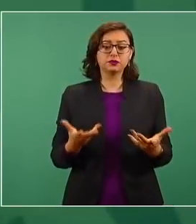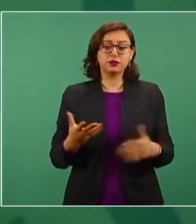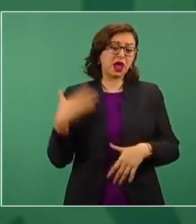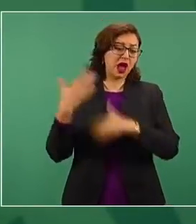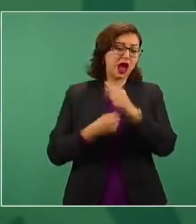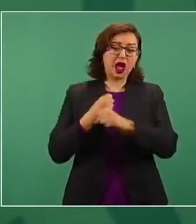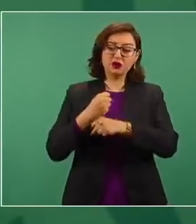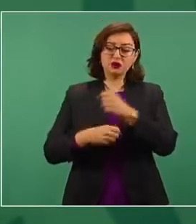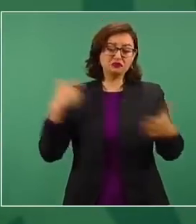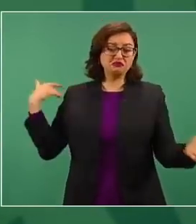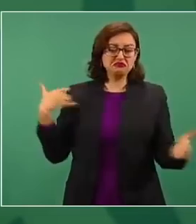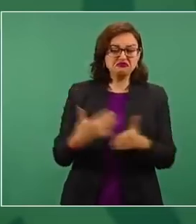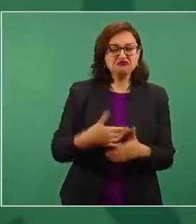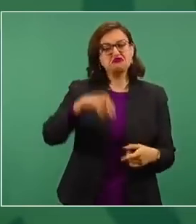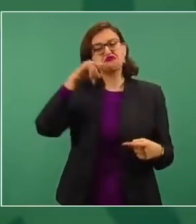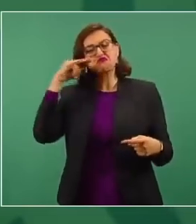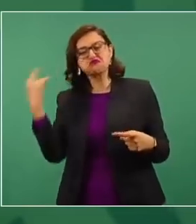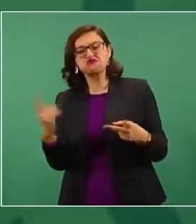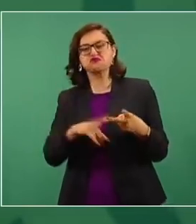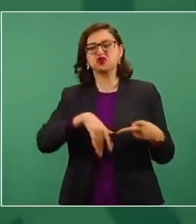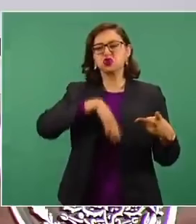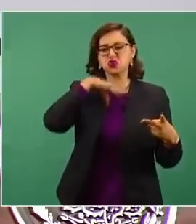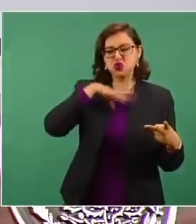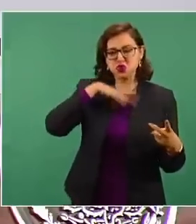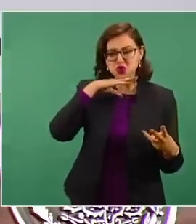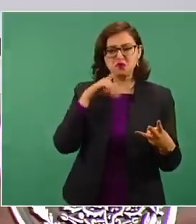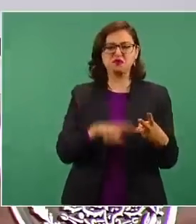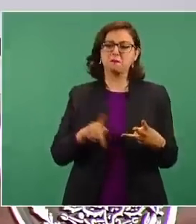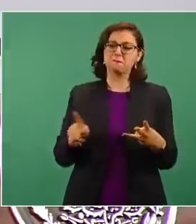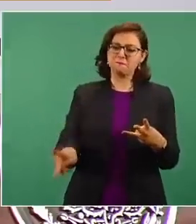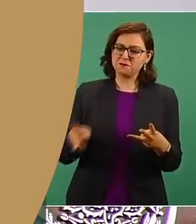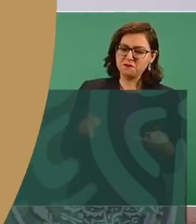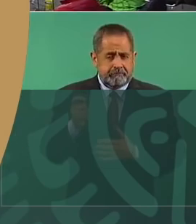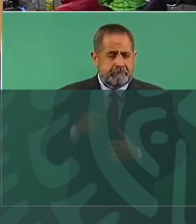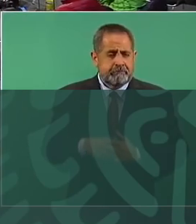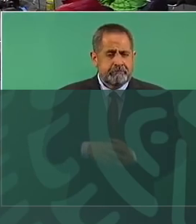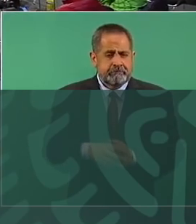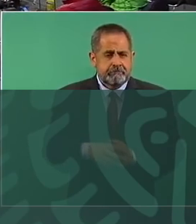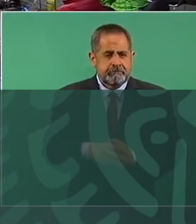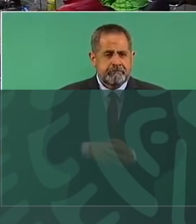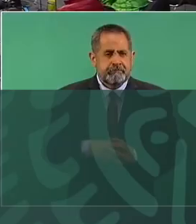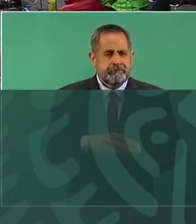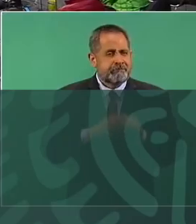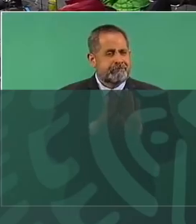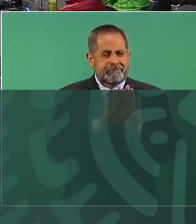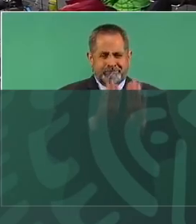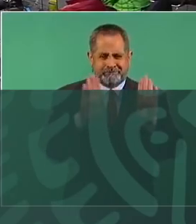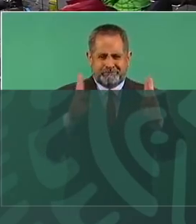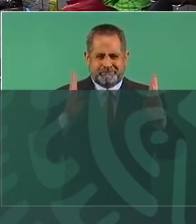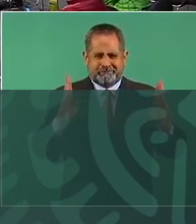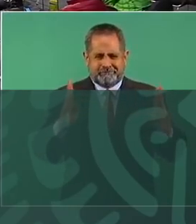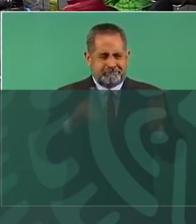corrupción, la simulación y la omisión de los anteriores gobiernos. El presidente López Obrador